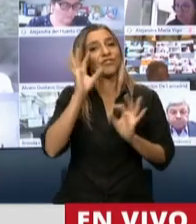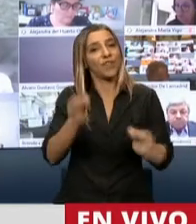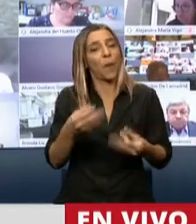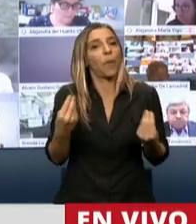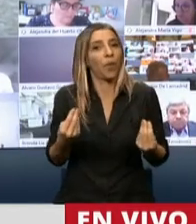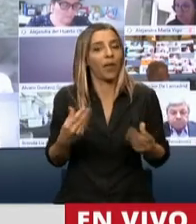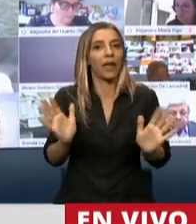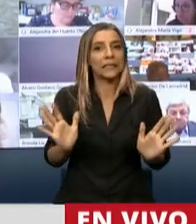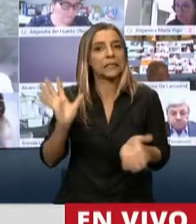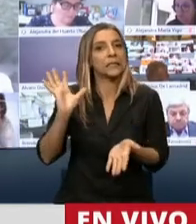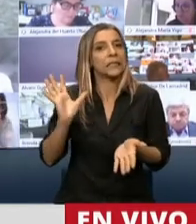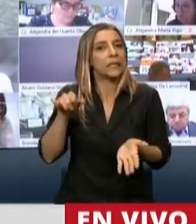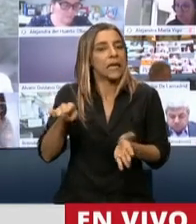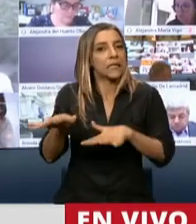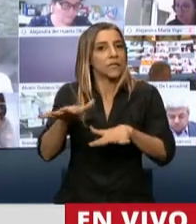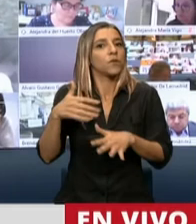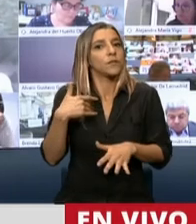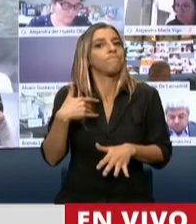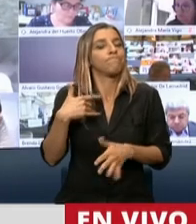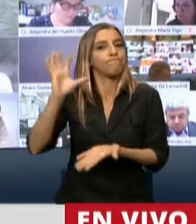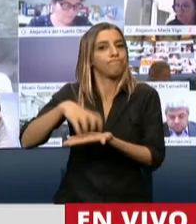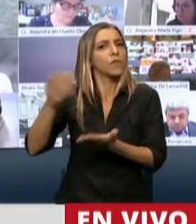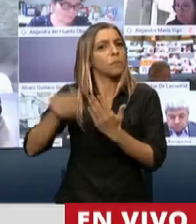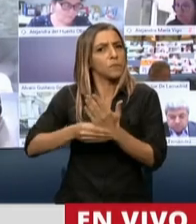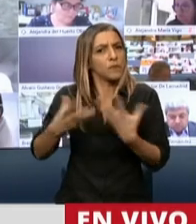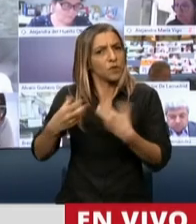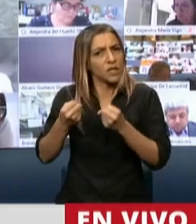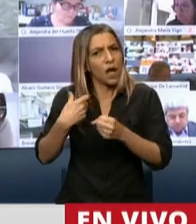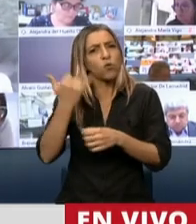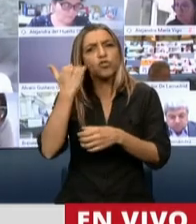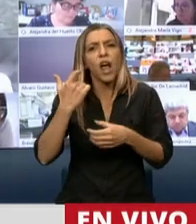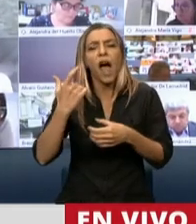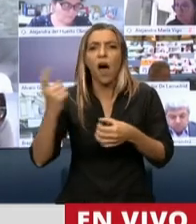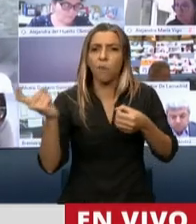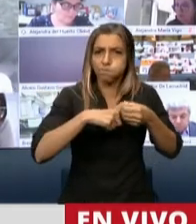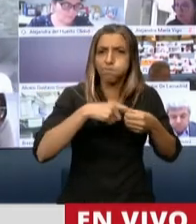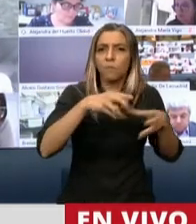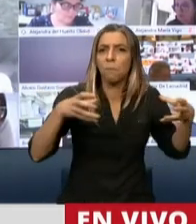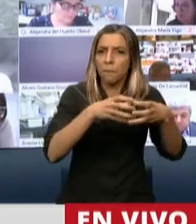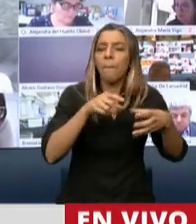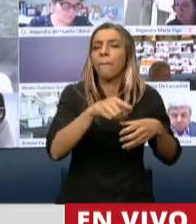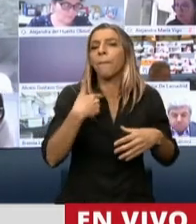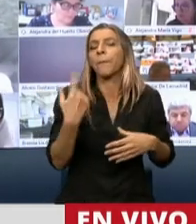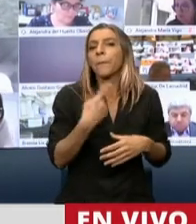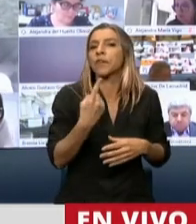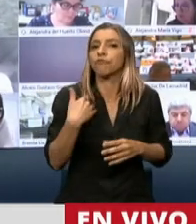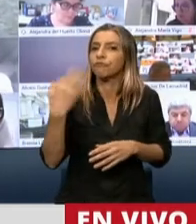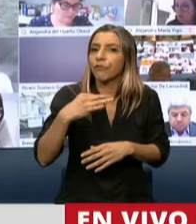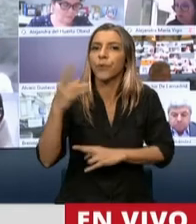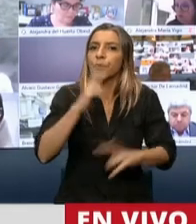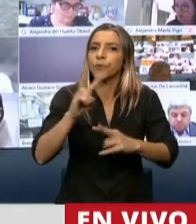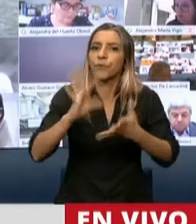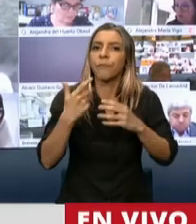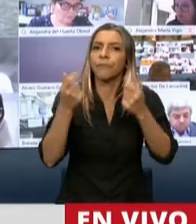empresas, el Ministerio de Salud de la Nación, además de inscribirse en el Fondo COVAX, ha empezado las tratativas con el objetivo de garantizar a los argentinos y a las